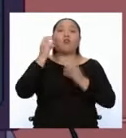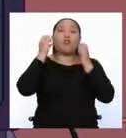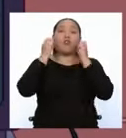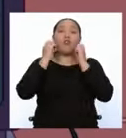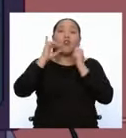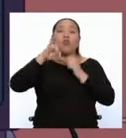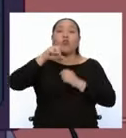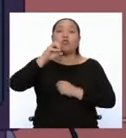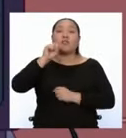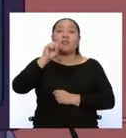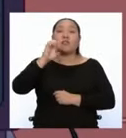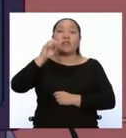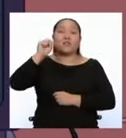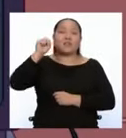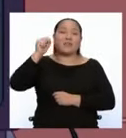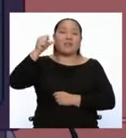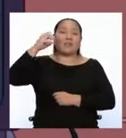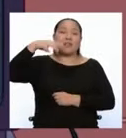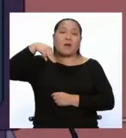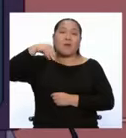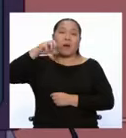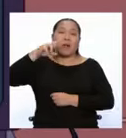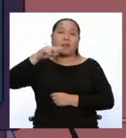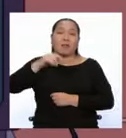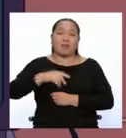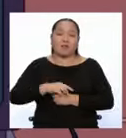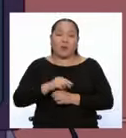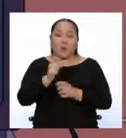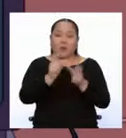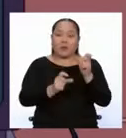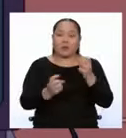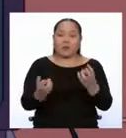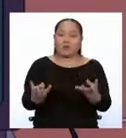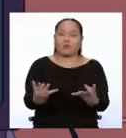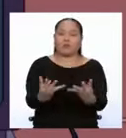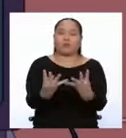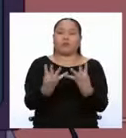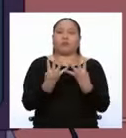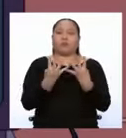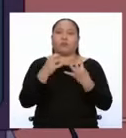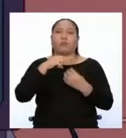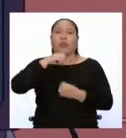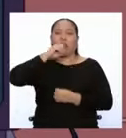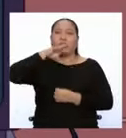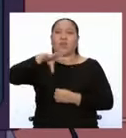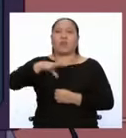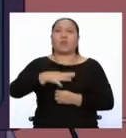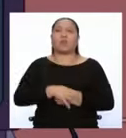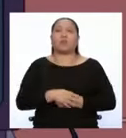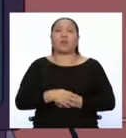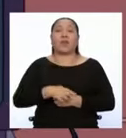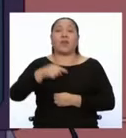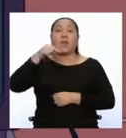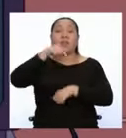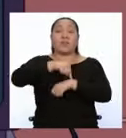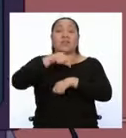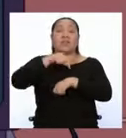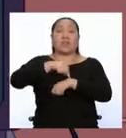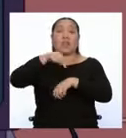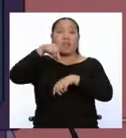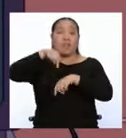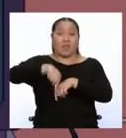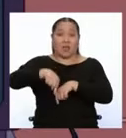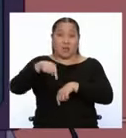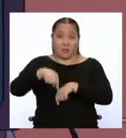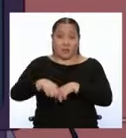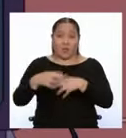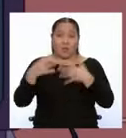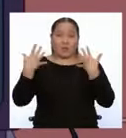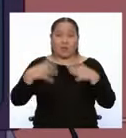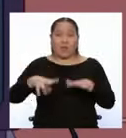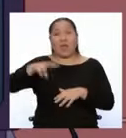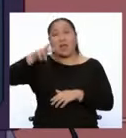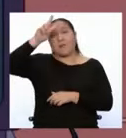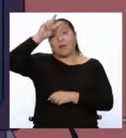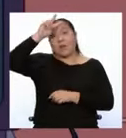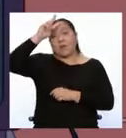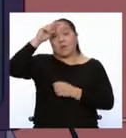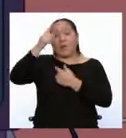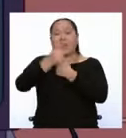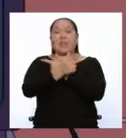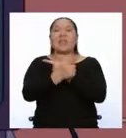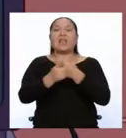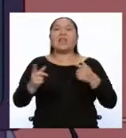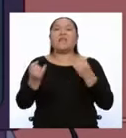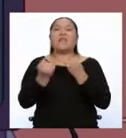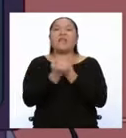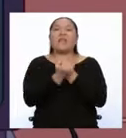frente a una multitud reunida en la Plaza de Armas de Lima, dijo... Desde este momento, el Perú es libre e